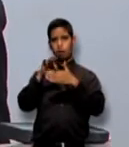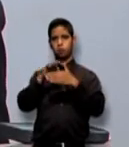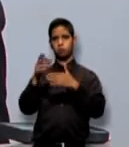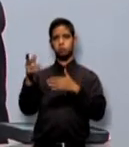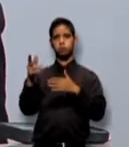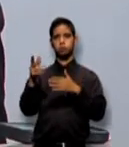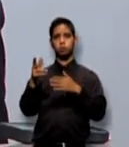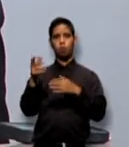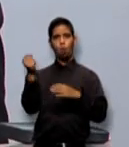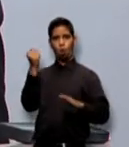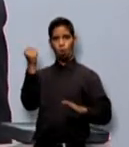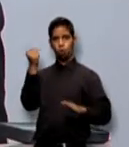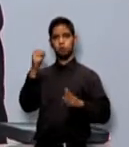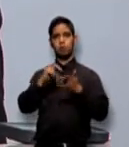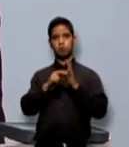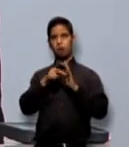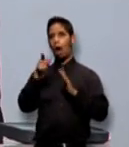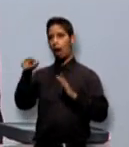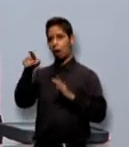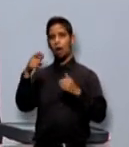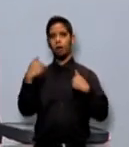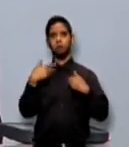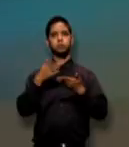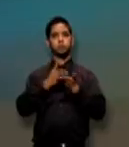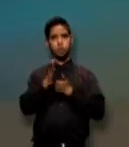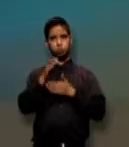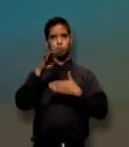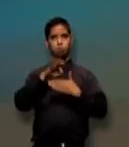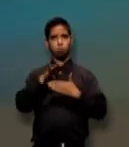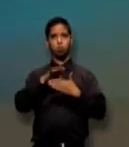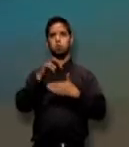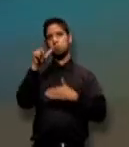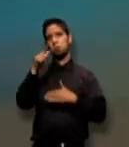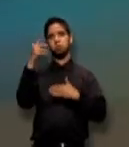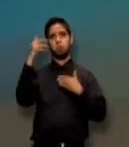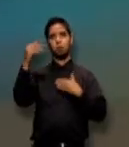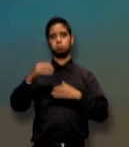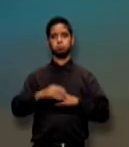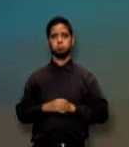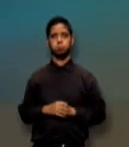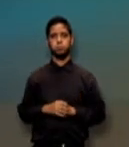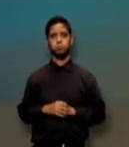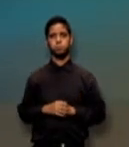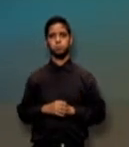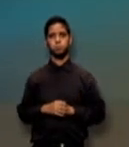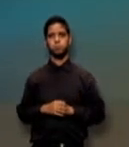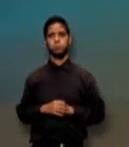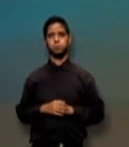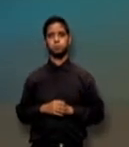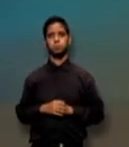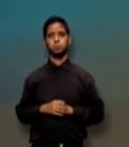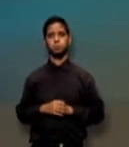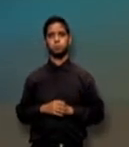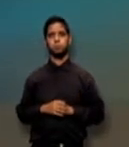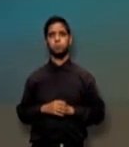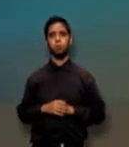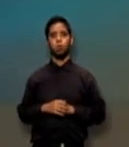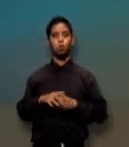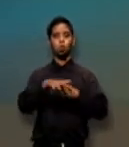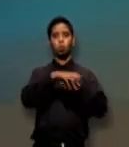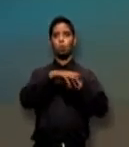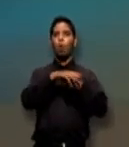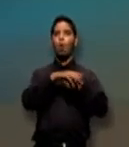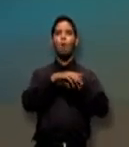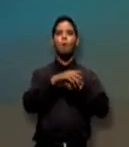ejerce su derecho al voto, luego entonces se retiran. Y bajo una alianza del sector público y privado, miles de jóvenes